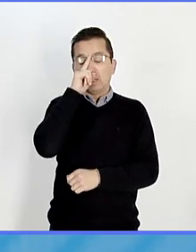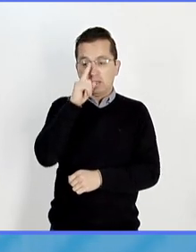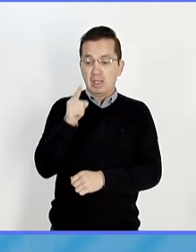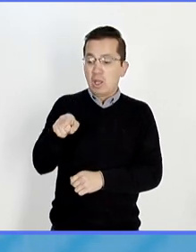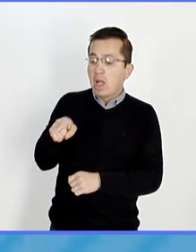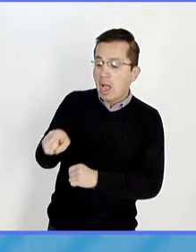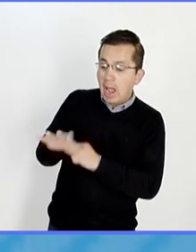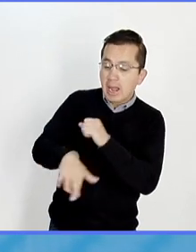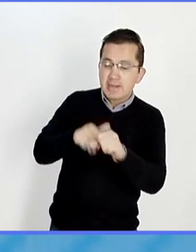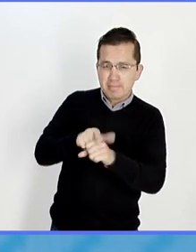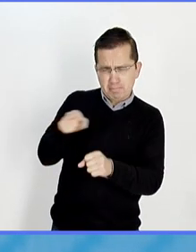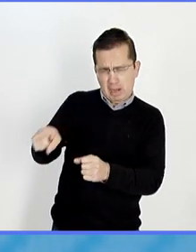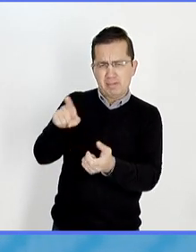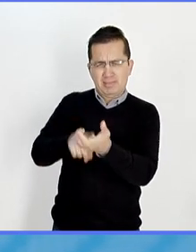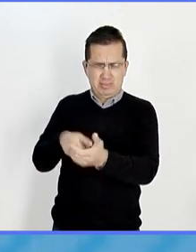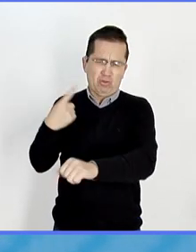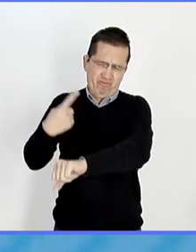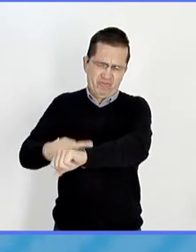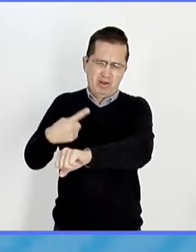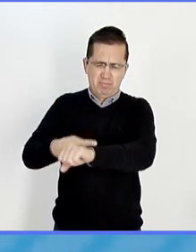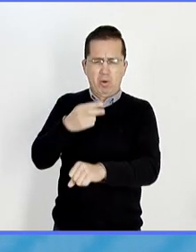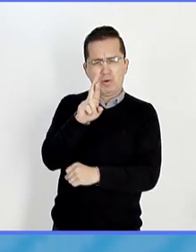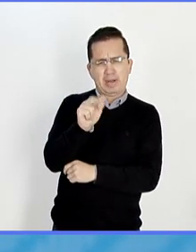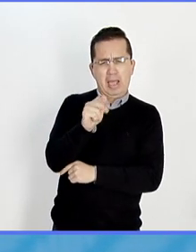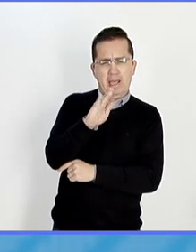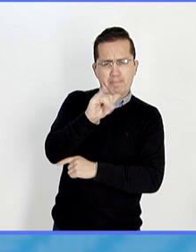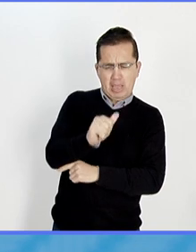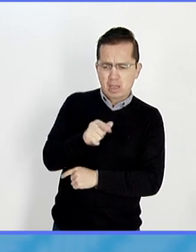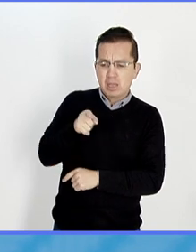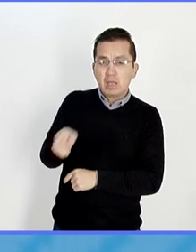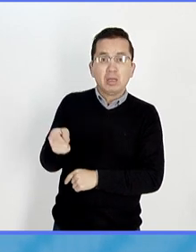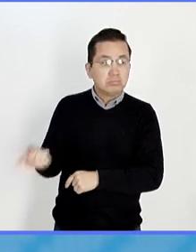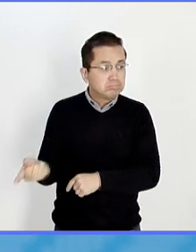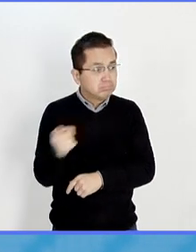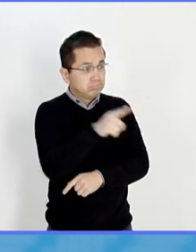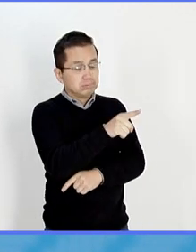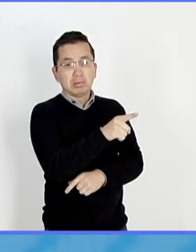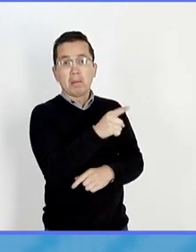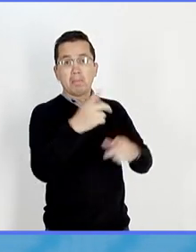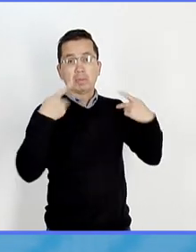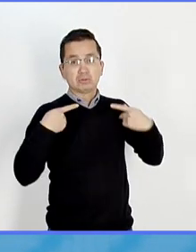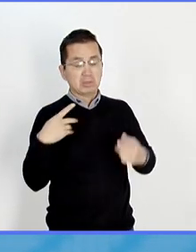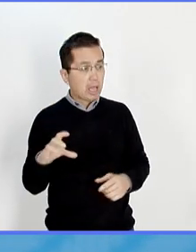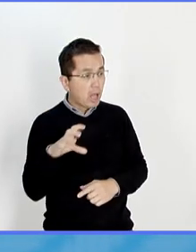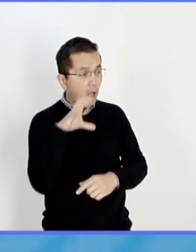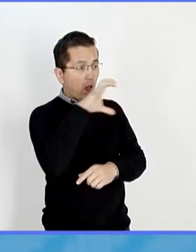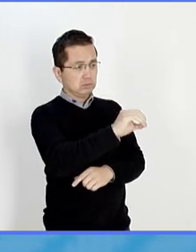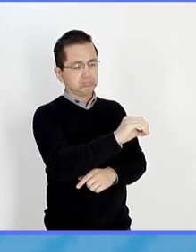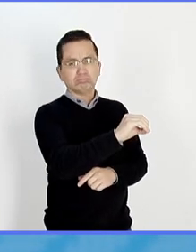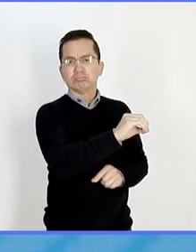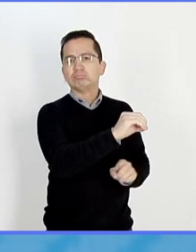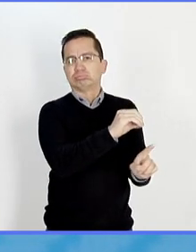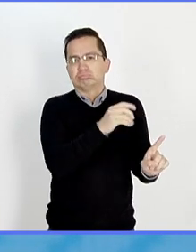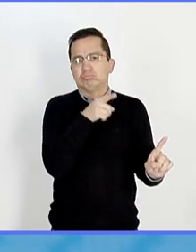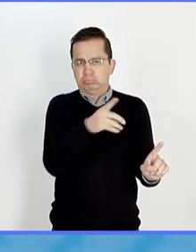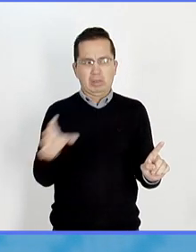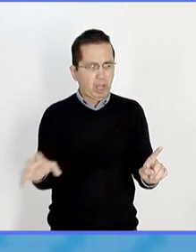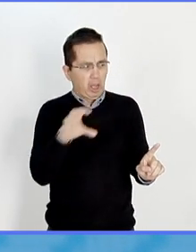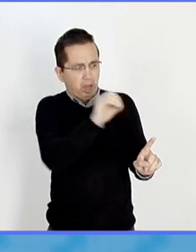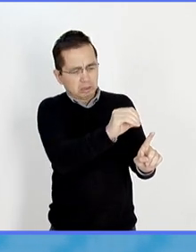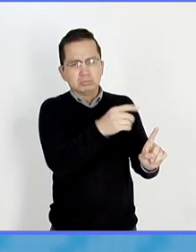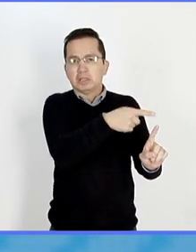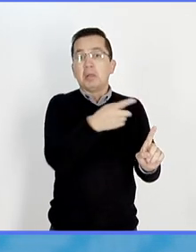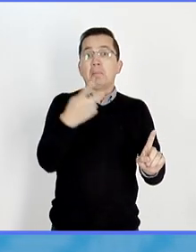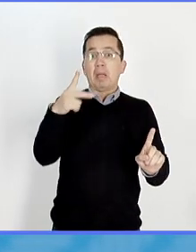muerde un animal rabioso, se le puede aplicar algo, digamos que una terapia antiviral, que no es